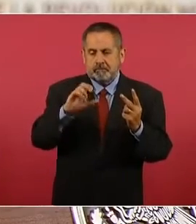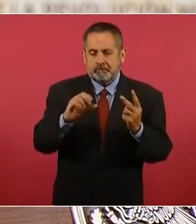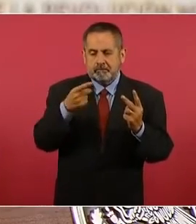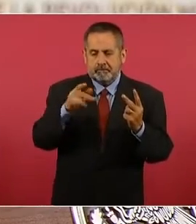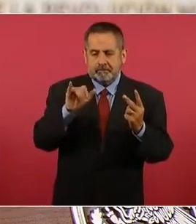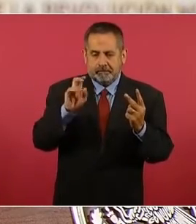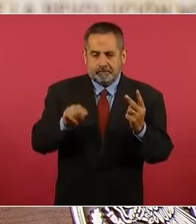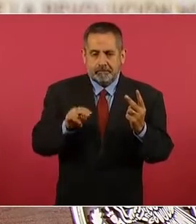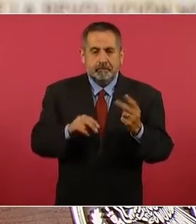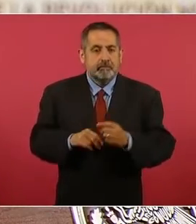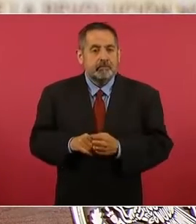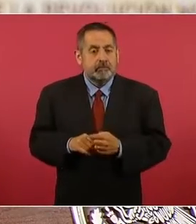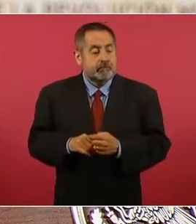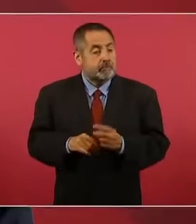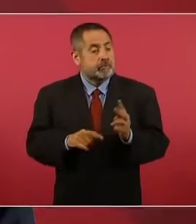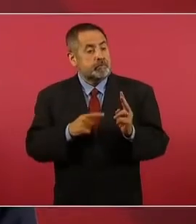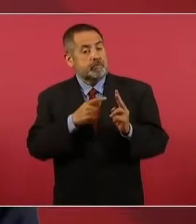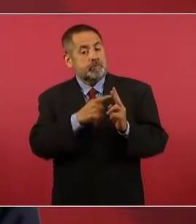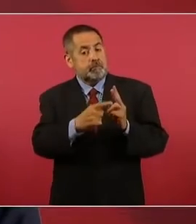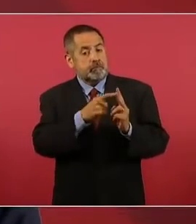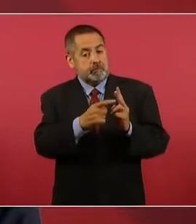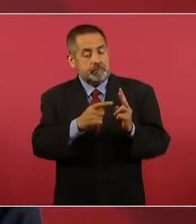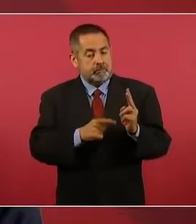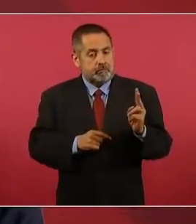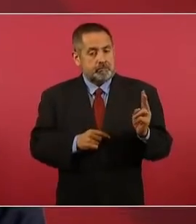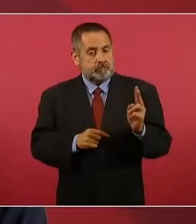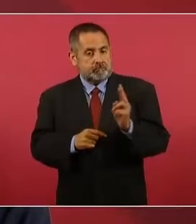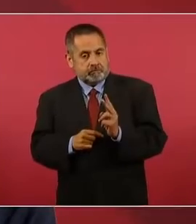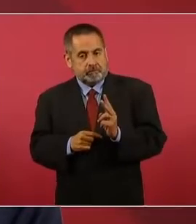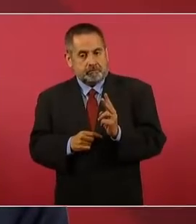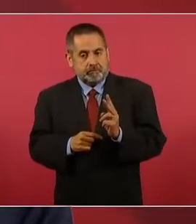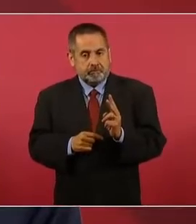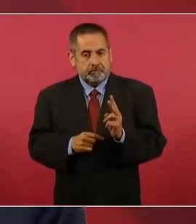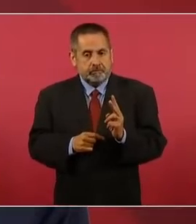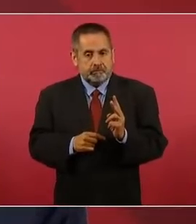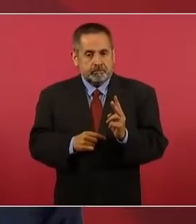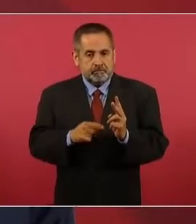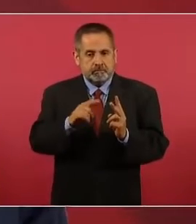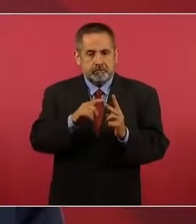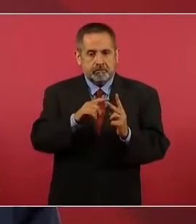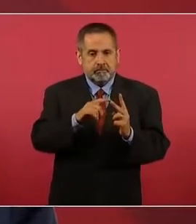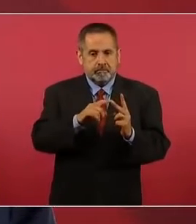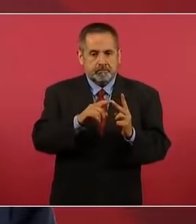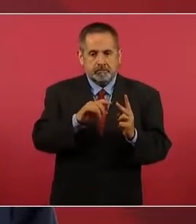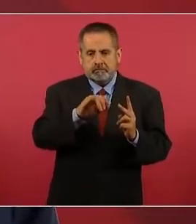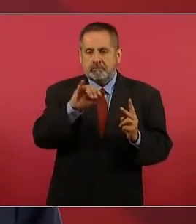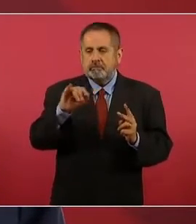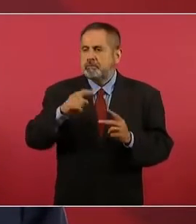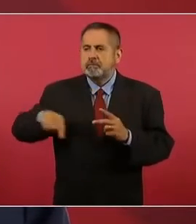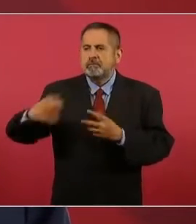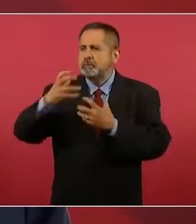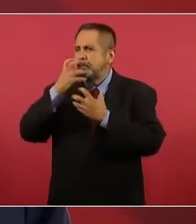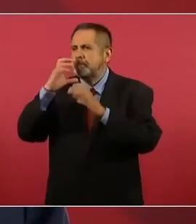ellos coreaban, Jacqueline sí, Kennedy no. No,